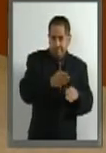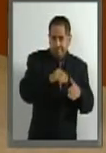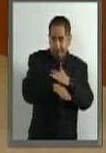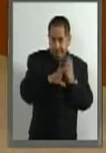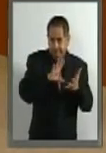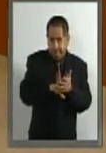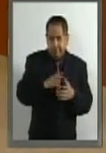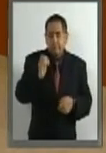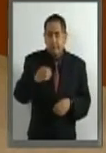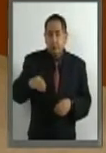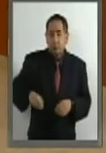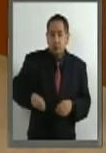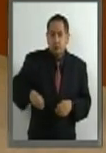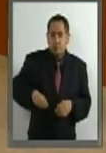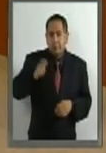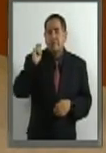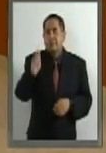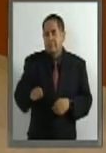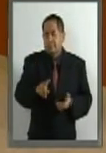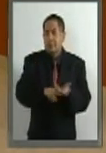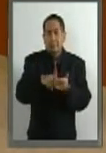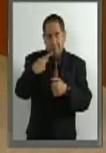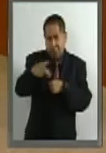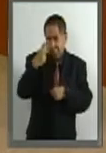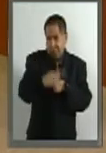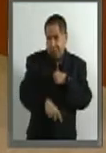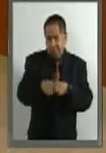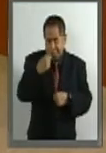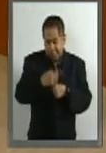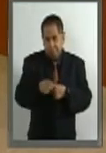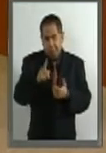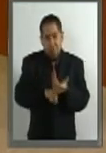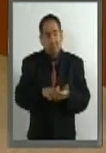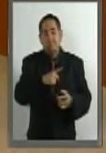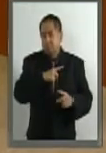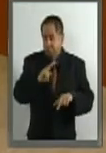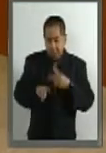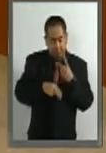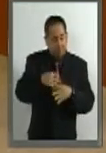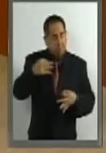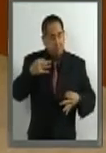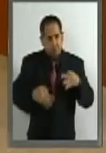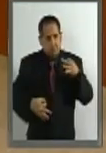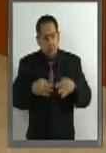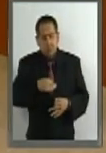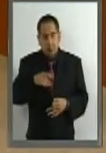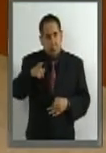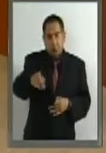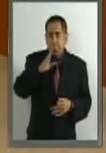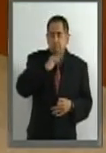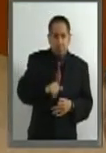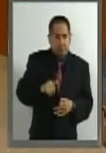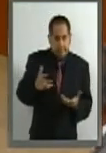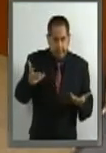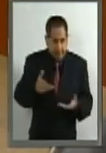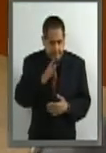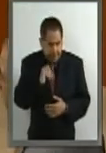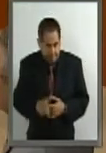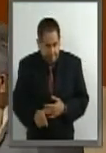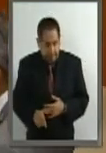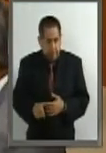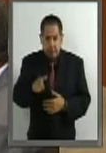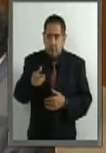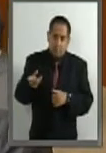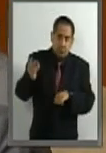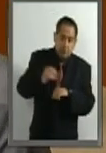es un elemento del delito traducido en un efectivo juicio de reproche a la conducta típica y antijurídica, es decir, ante una